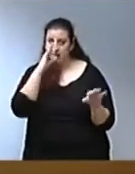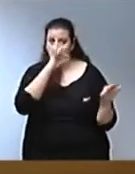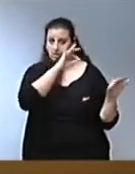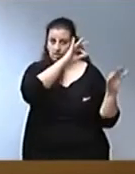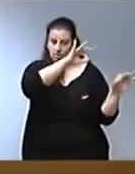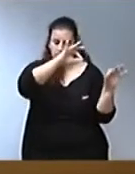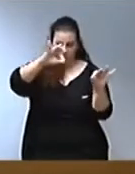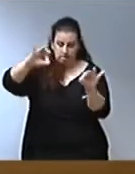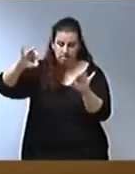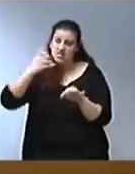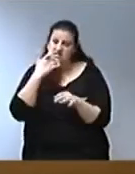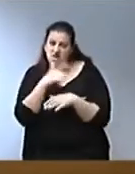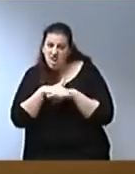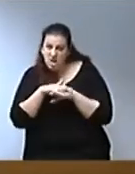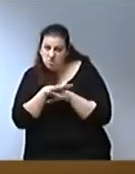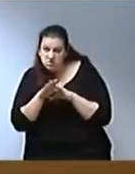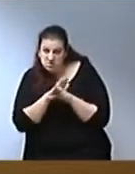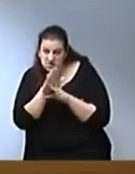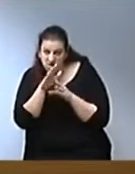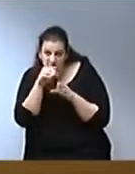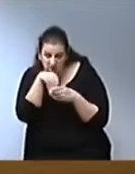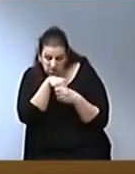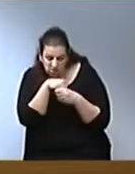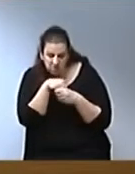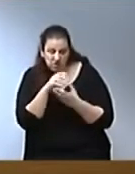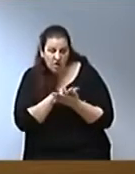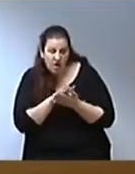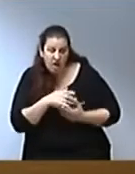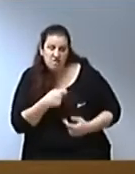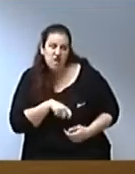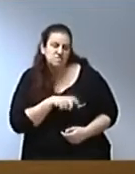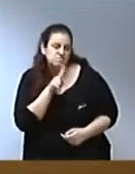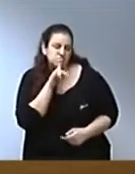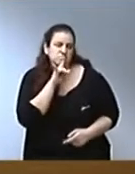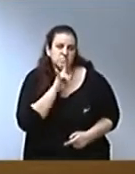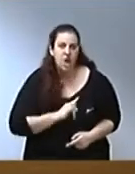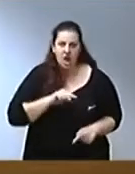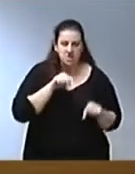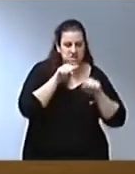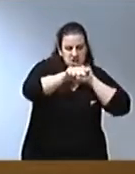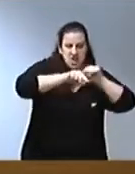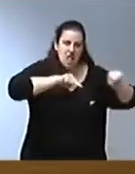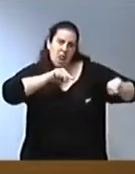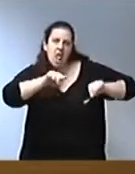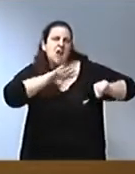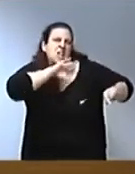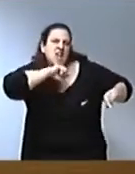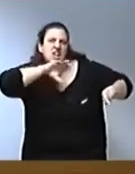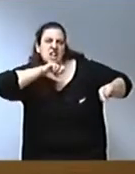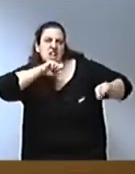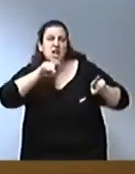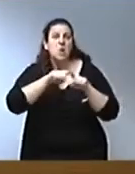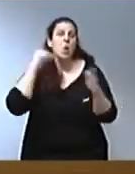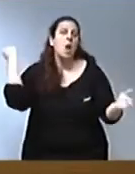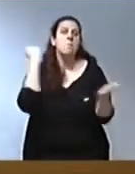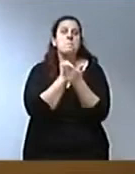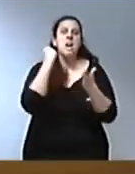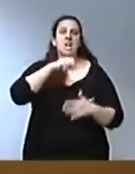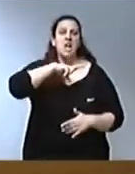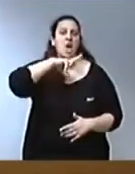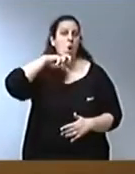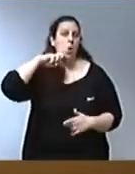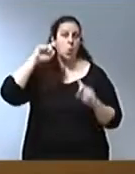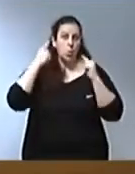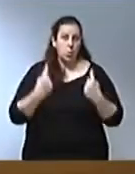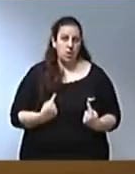hablan en español, ponerles un código de barras, marcarlos como hicieron con los judíos y enviarlos